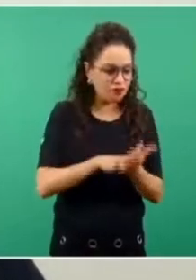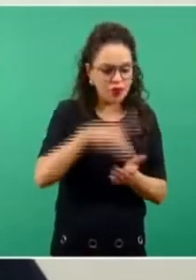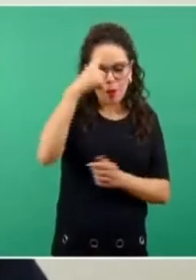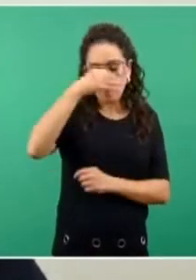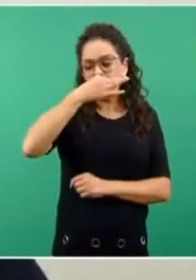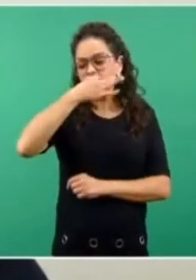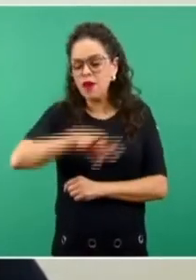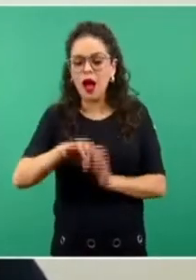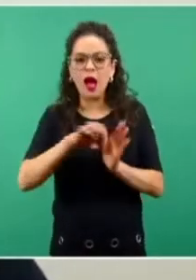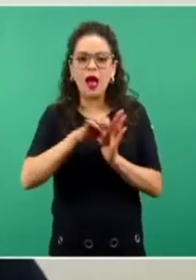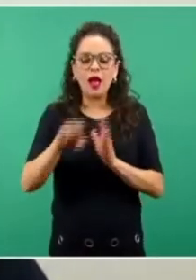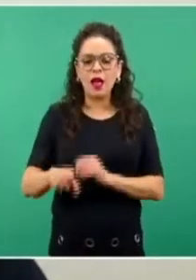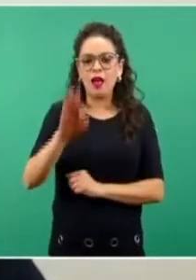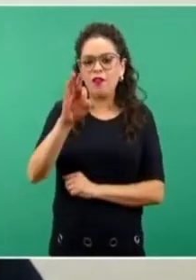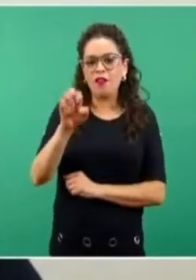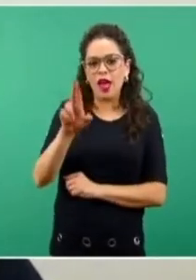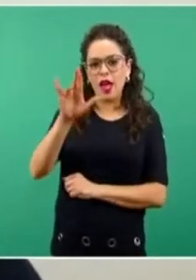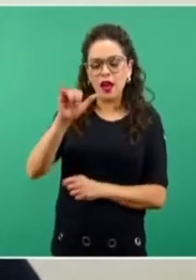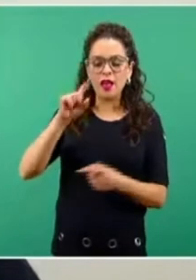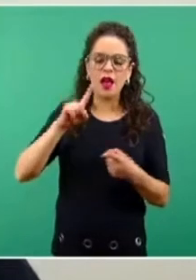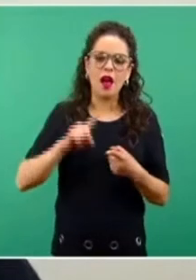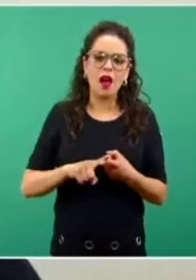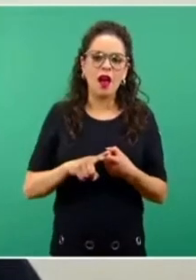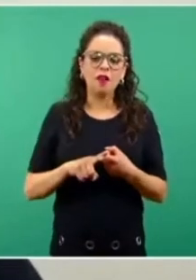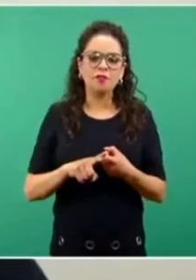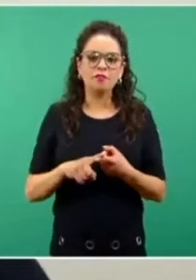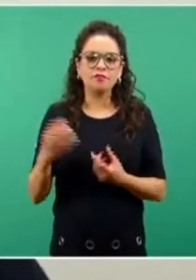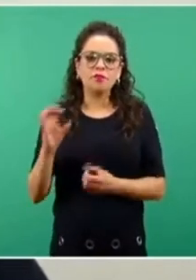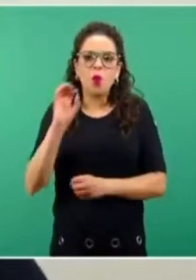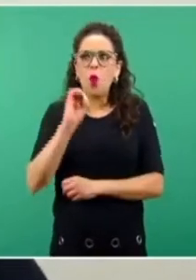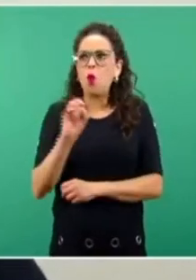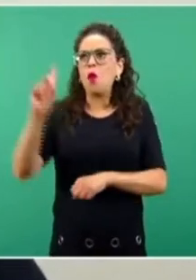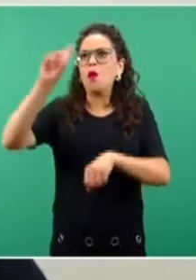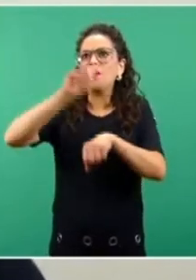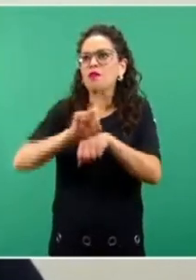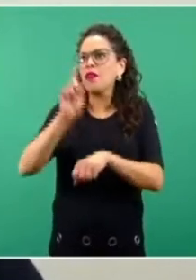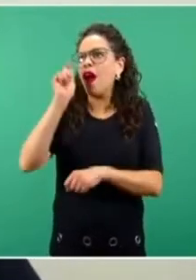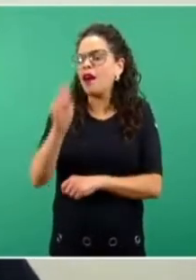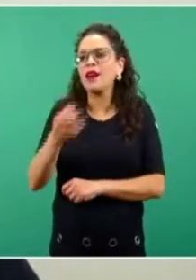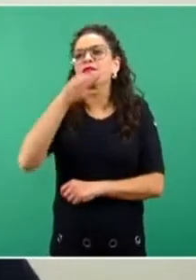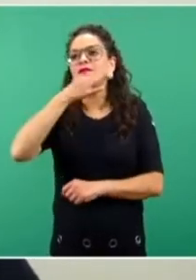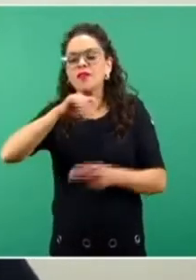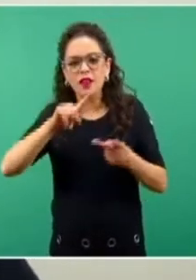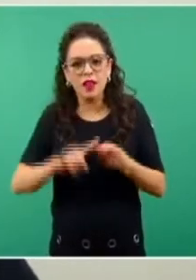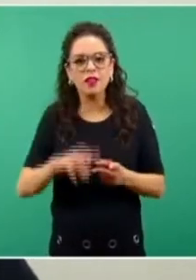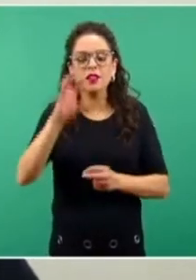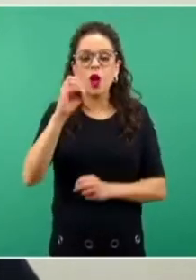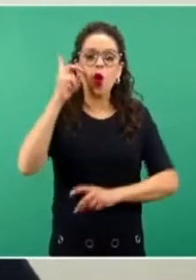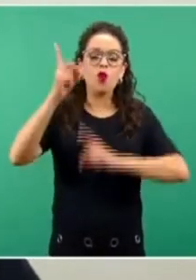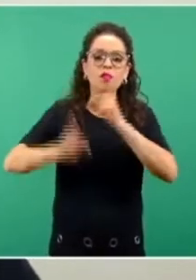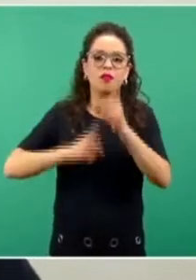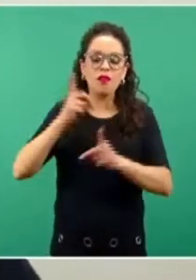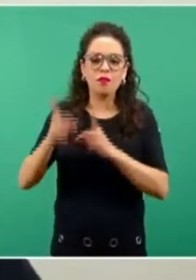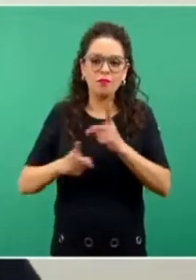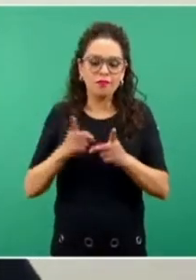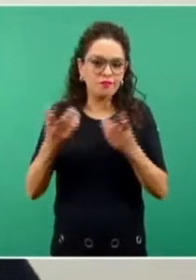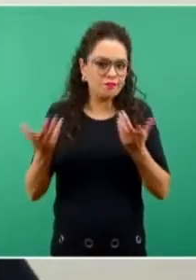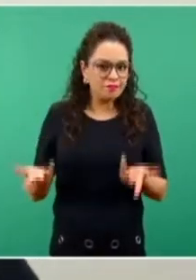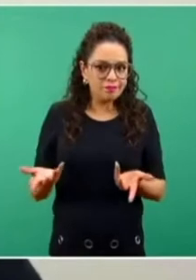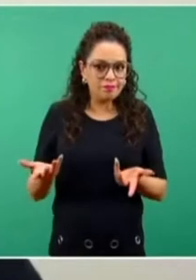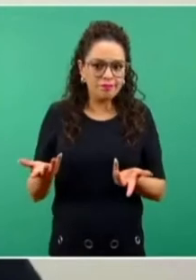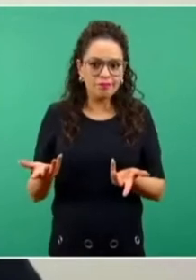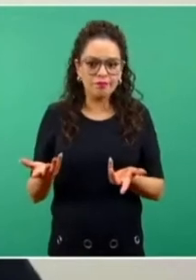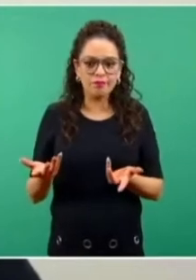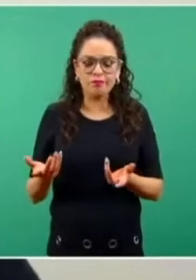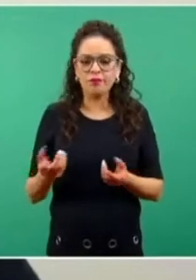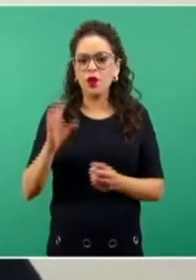como son fiestas, celebraciones, eventos deportivos, eventos inclusive en su momento de celebraciones